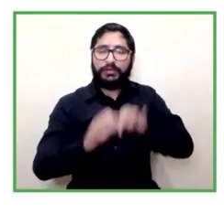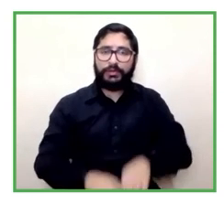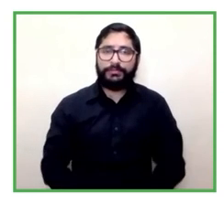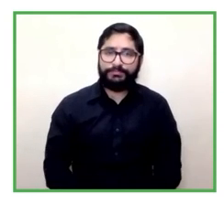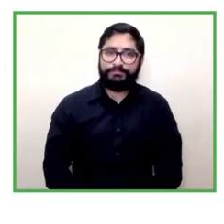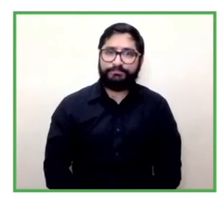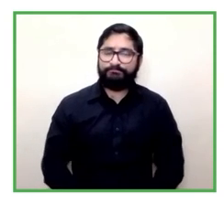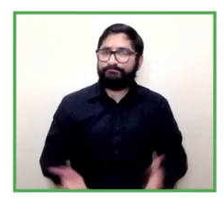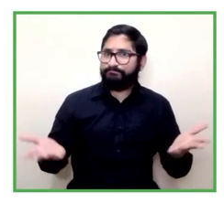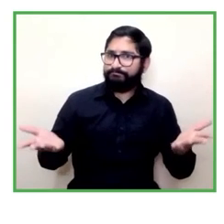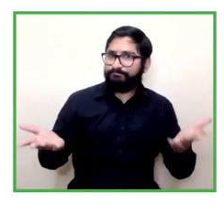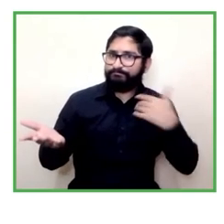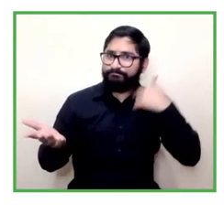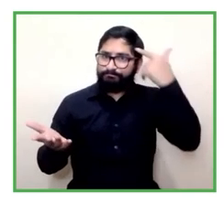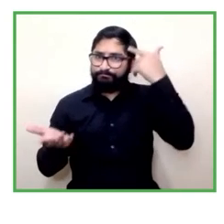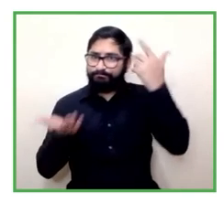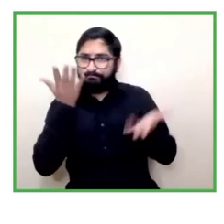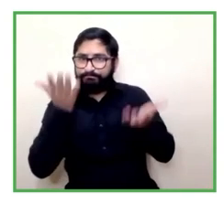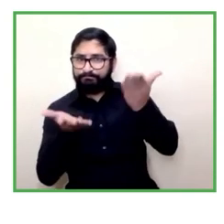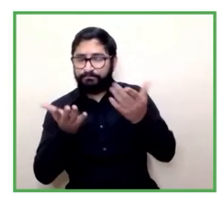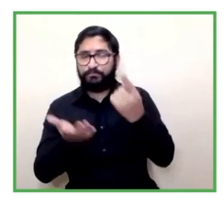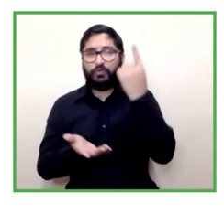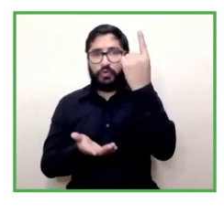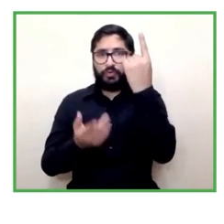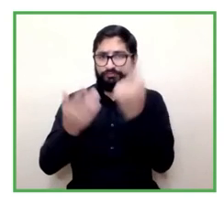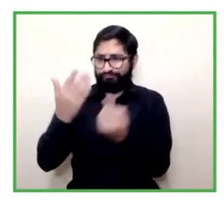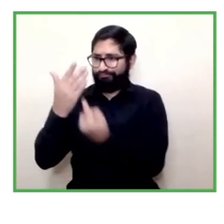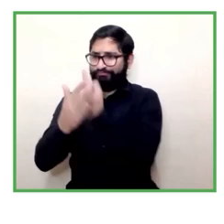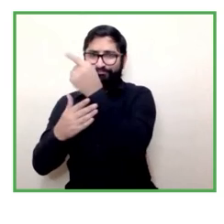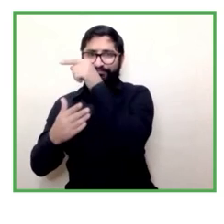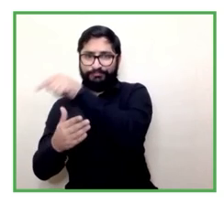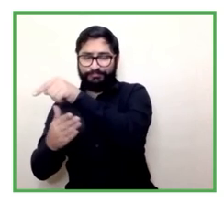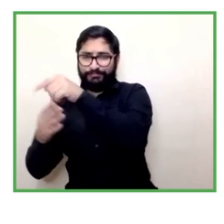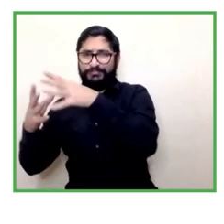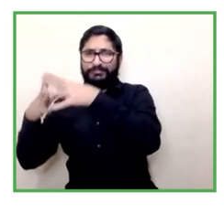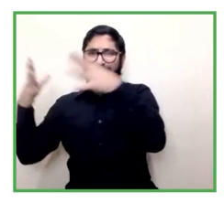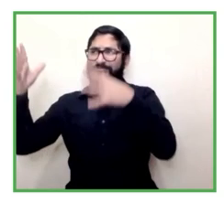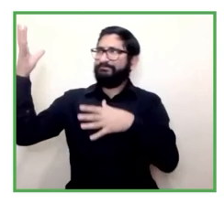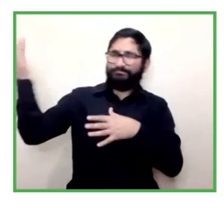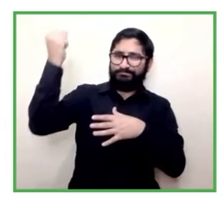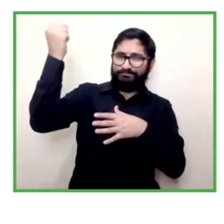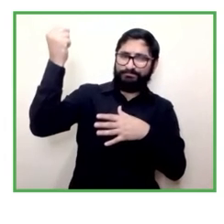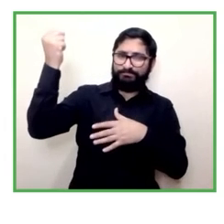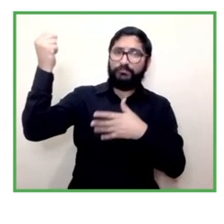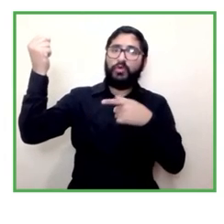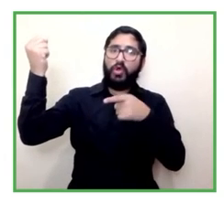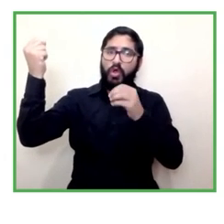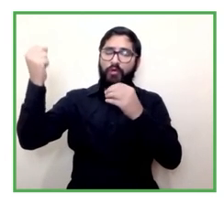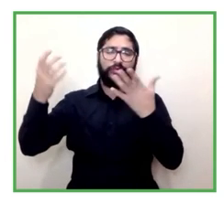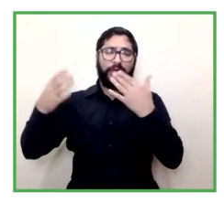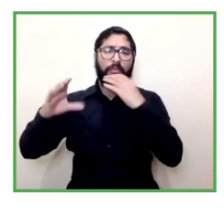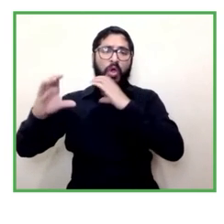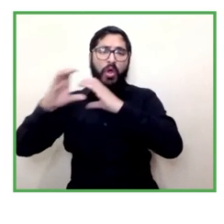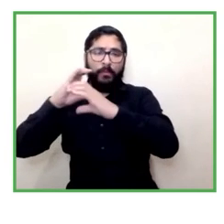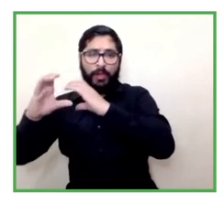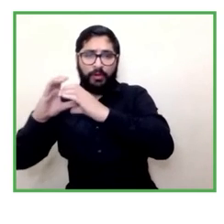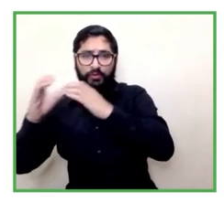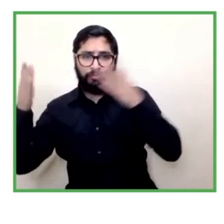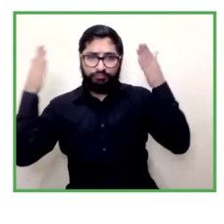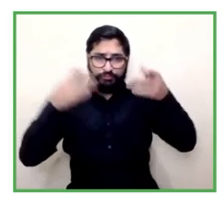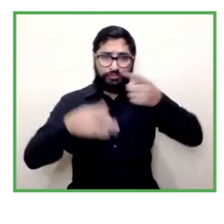¿cuáles son los más grandes desafíos que nos podrías comunicar desde el SENA que tendríamos que abordar desde